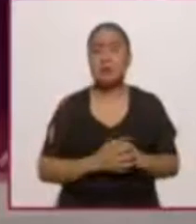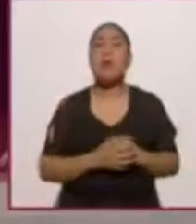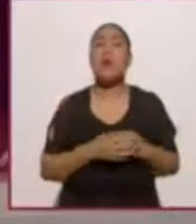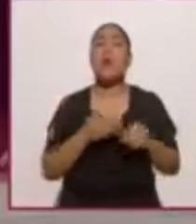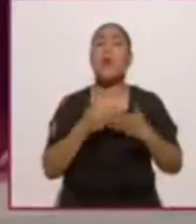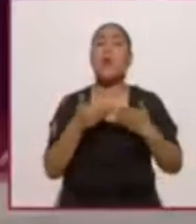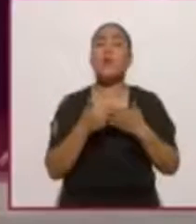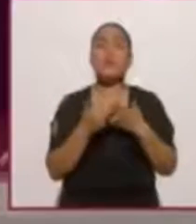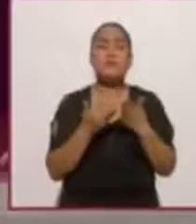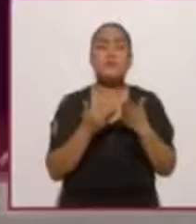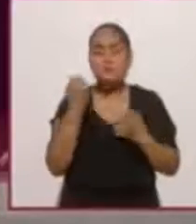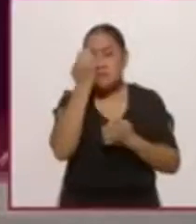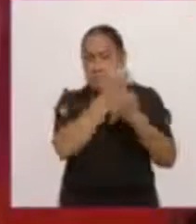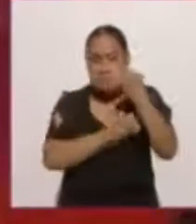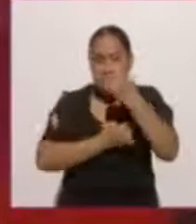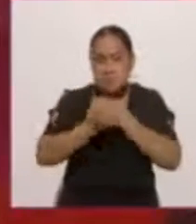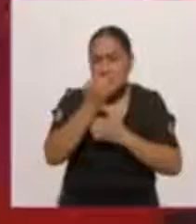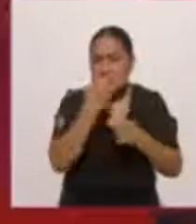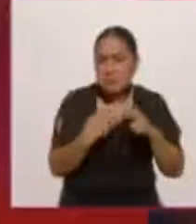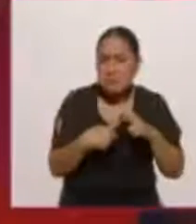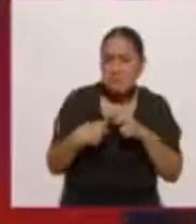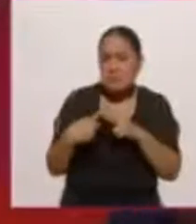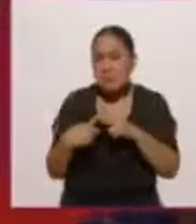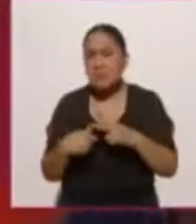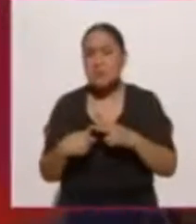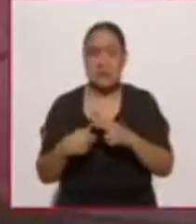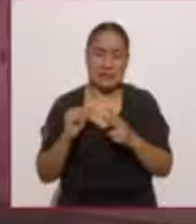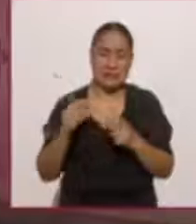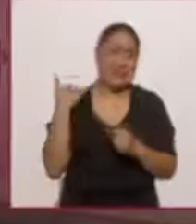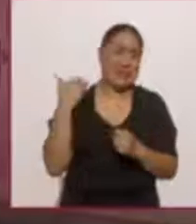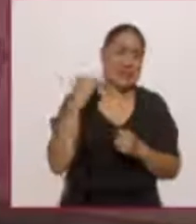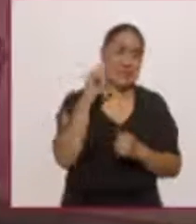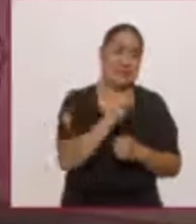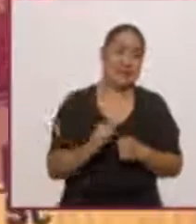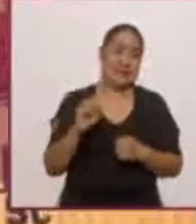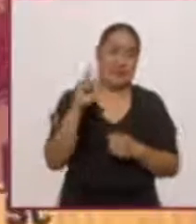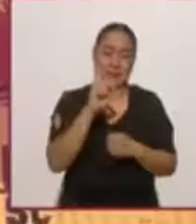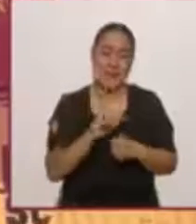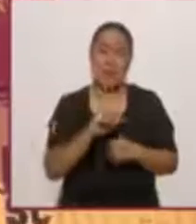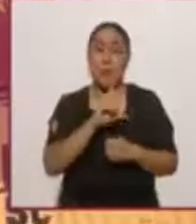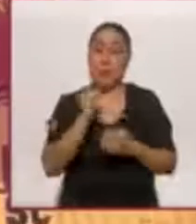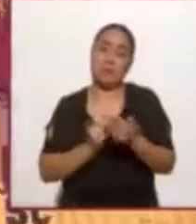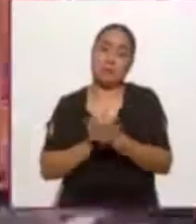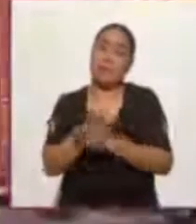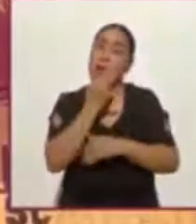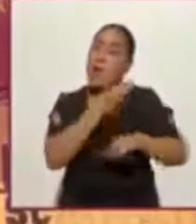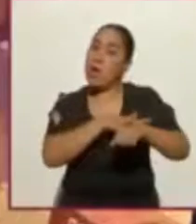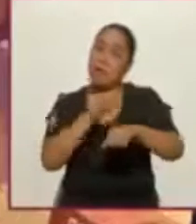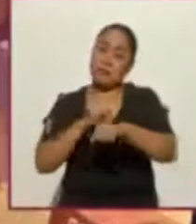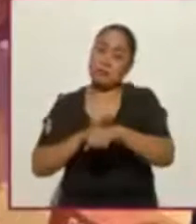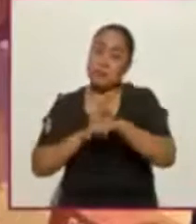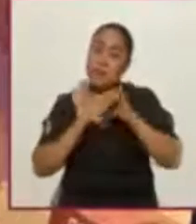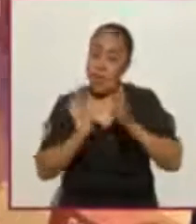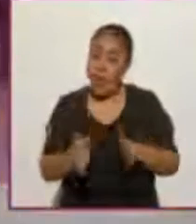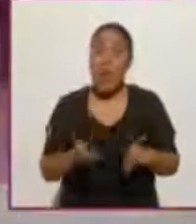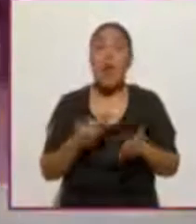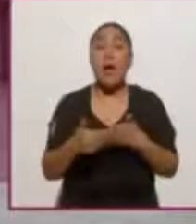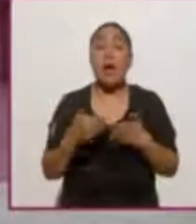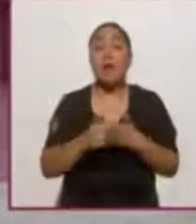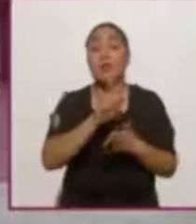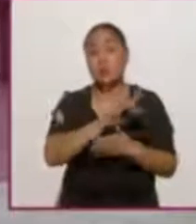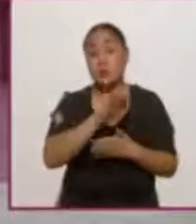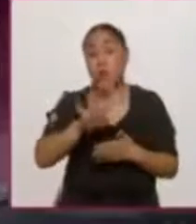registramos en nuestra última medición, que fue prácticamente el fin de semana después de que se anunció esta medida, es que 55